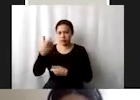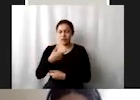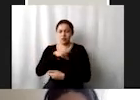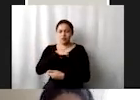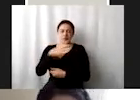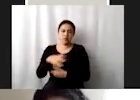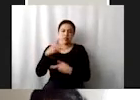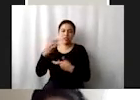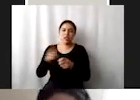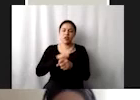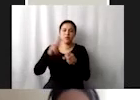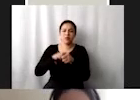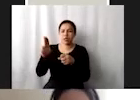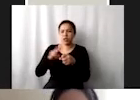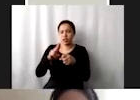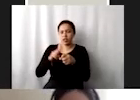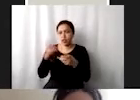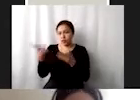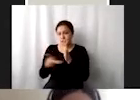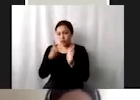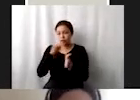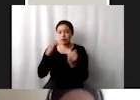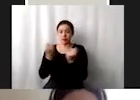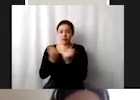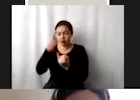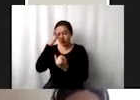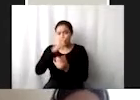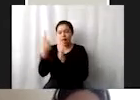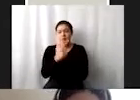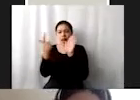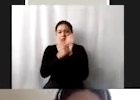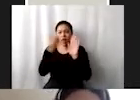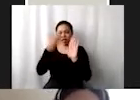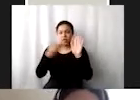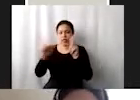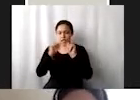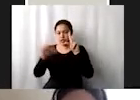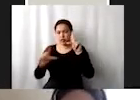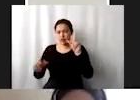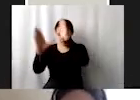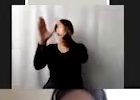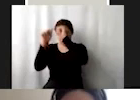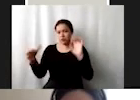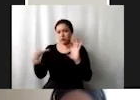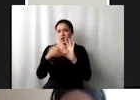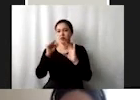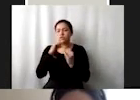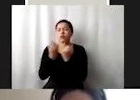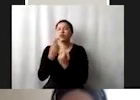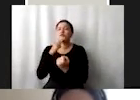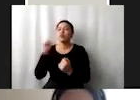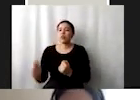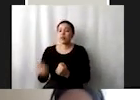naturales, otra vez, de conformidad con las leyes nacionales, mejorando el uso de la tecnología